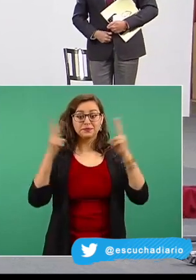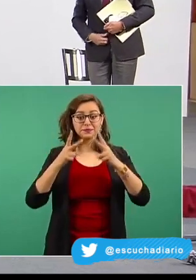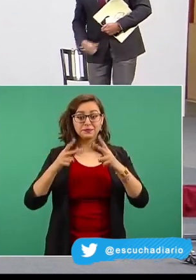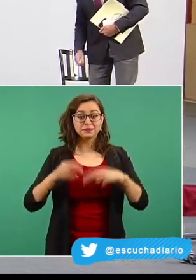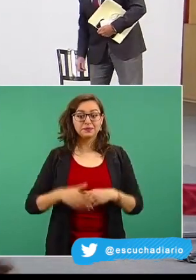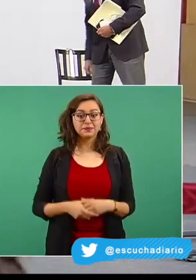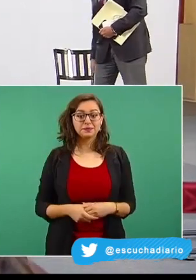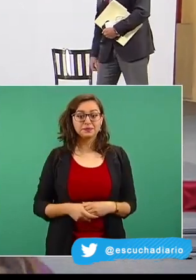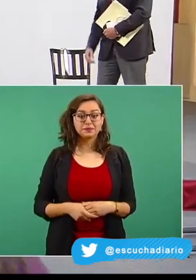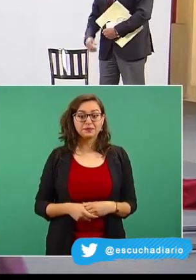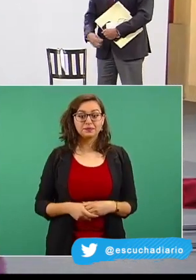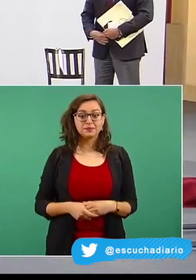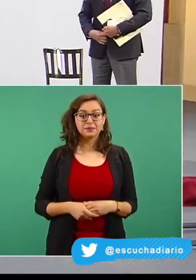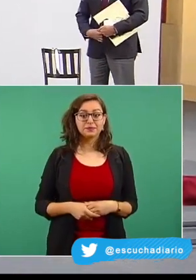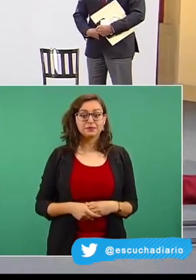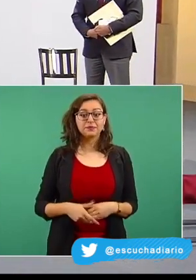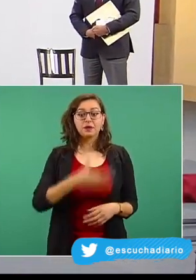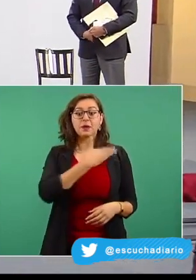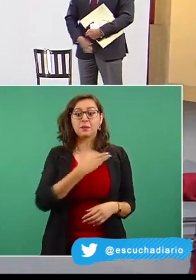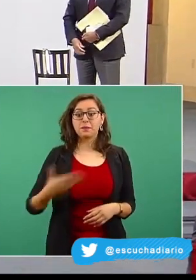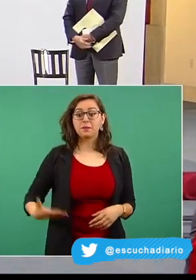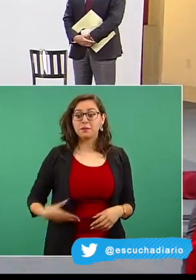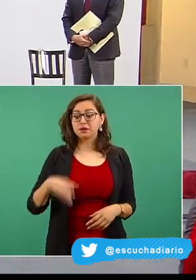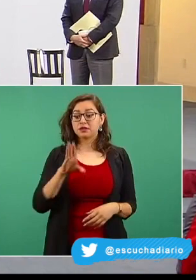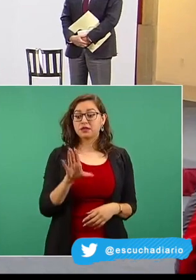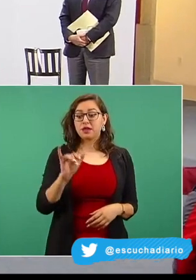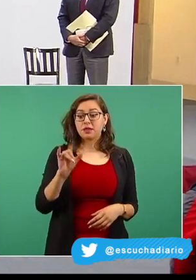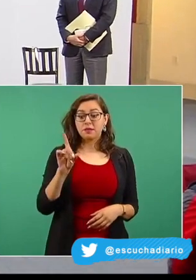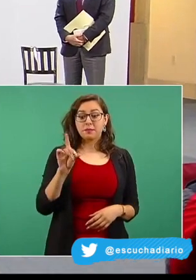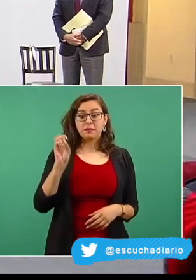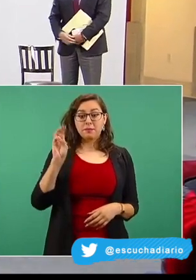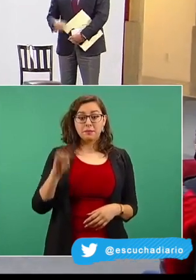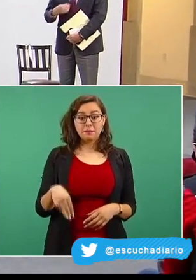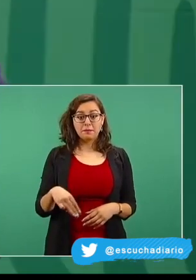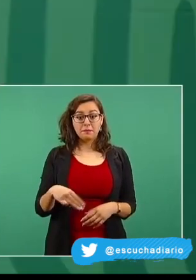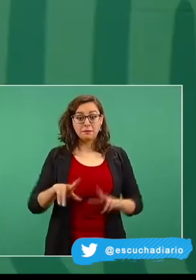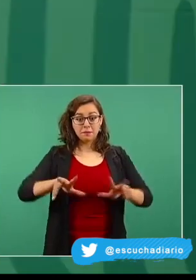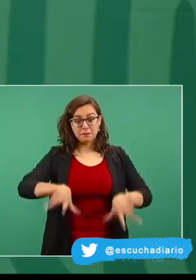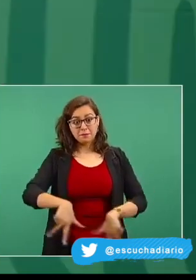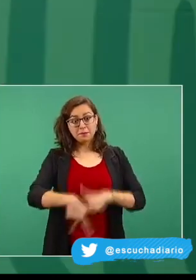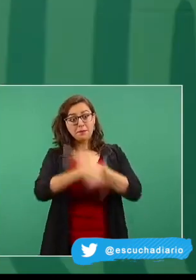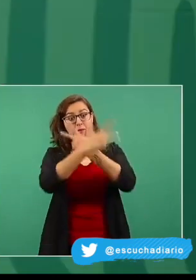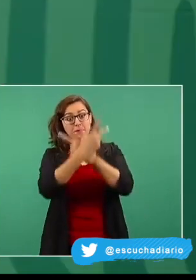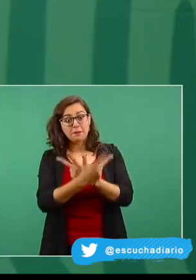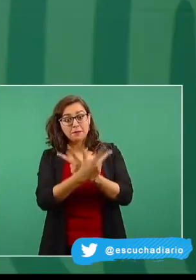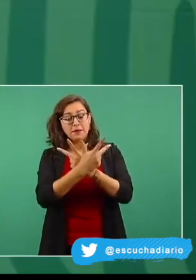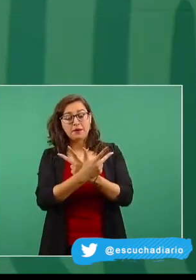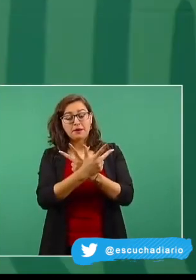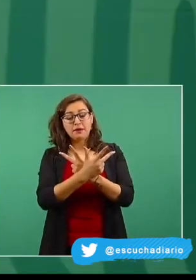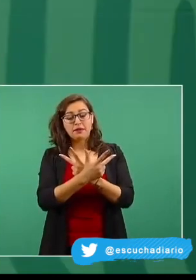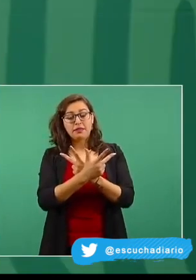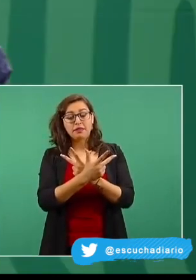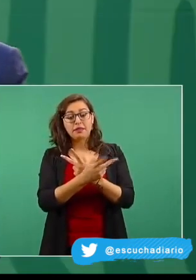La plática con el presidente de Estados Unidos de América